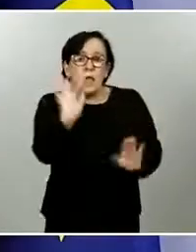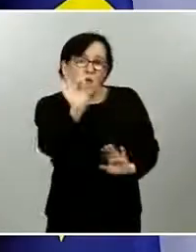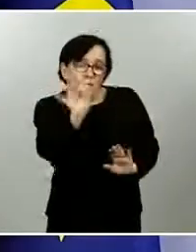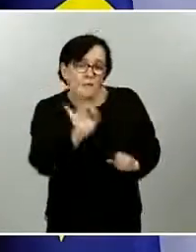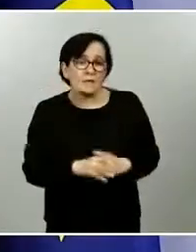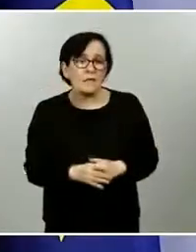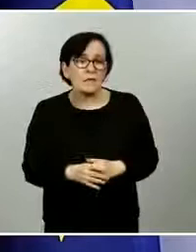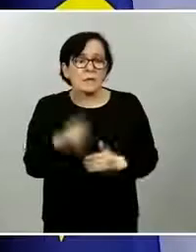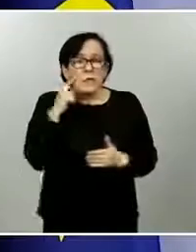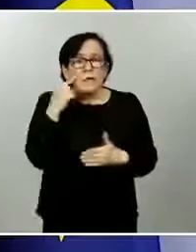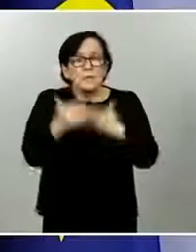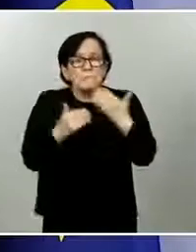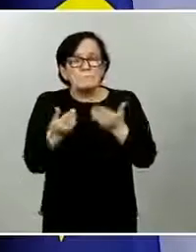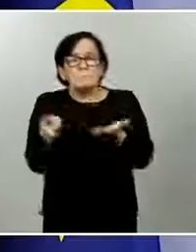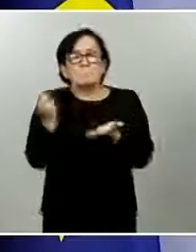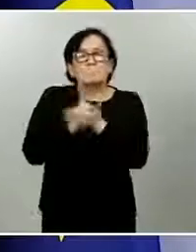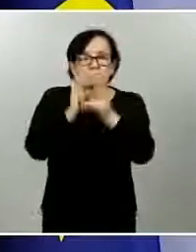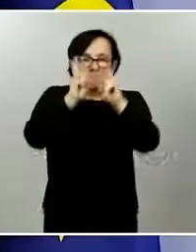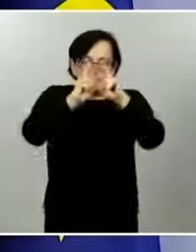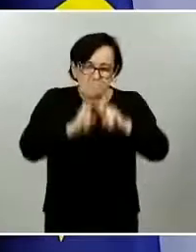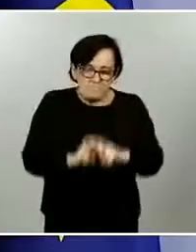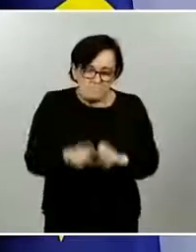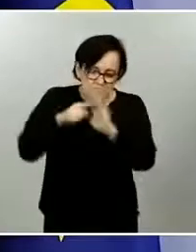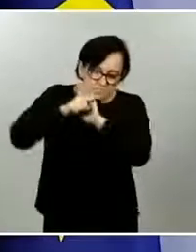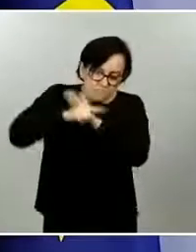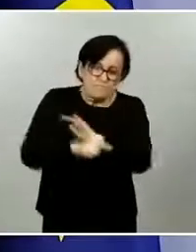mundo educativo